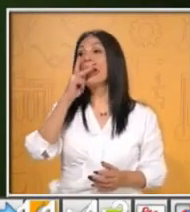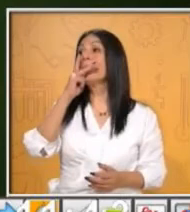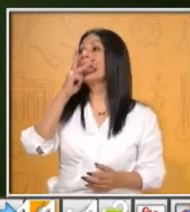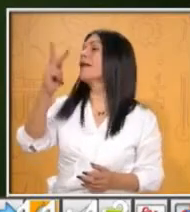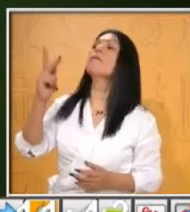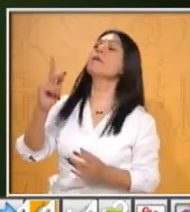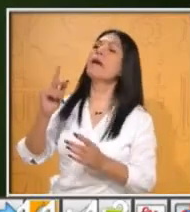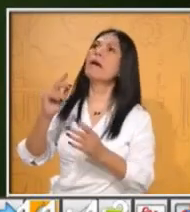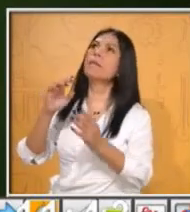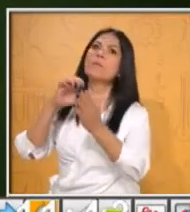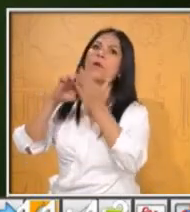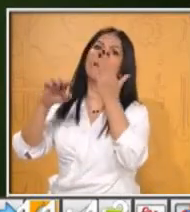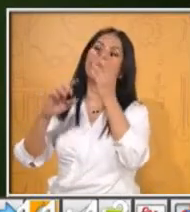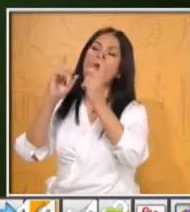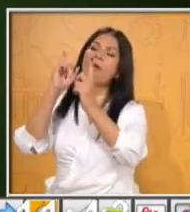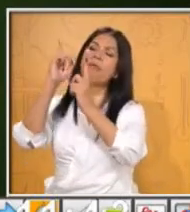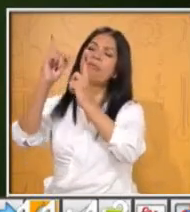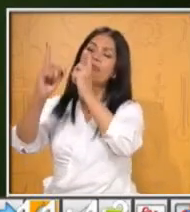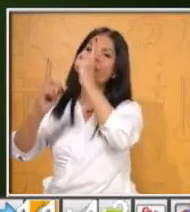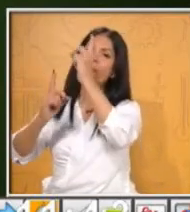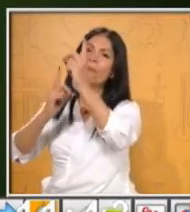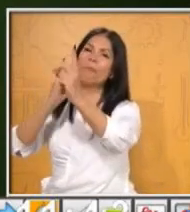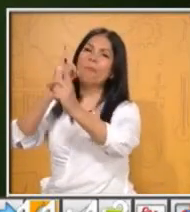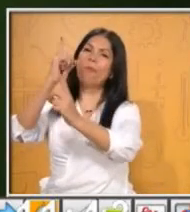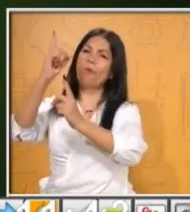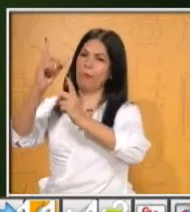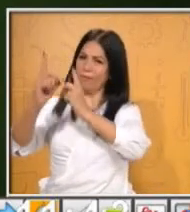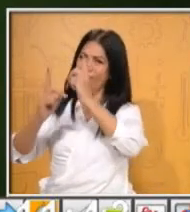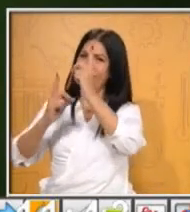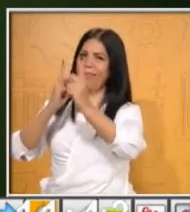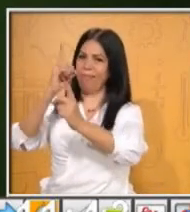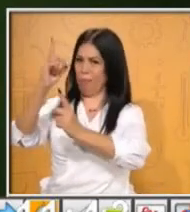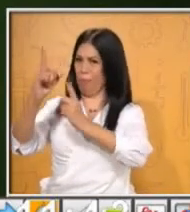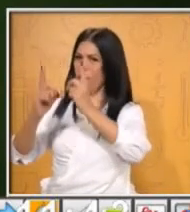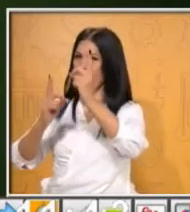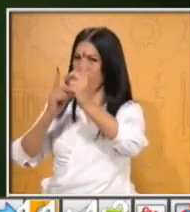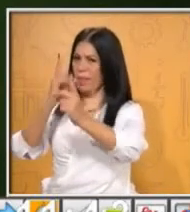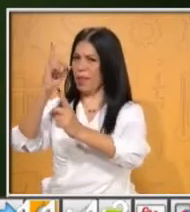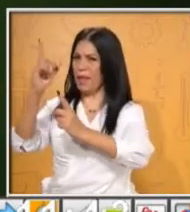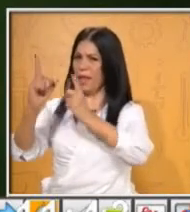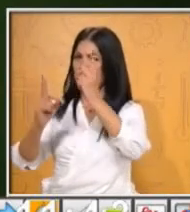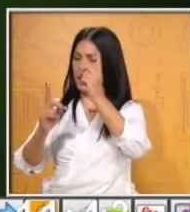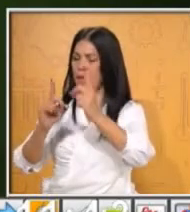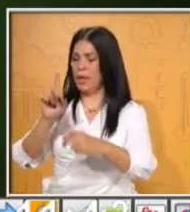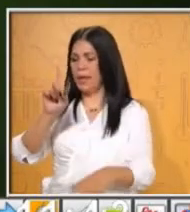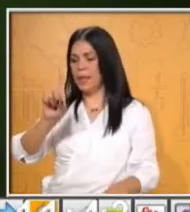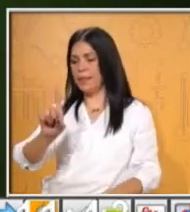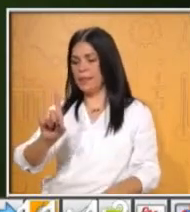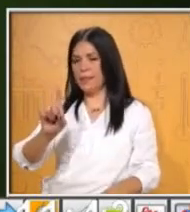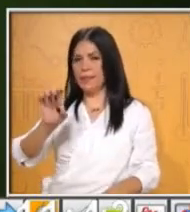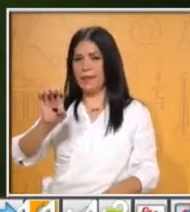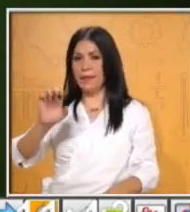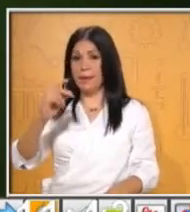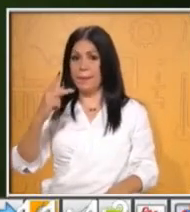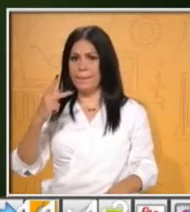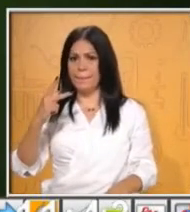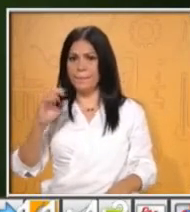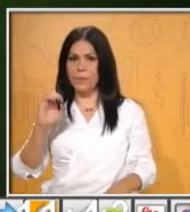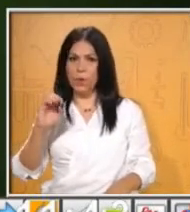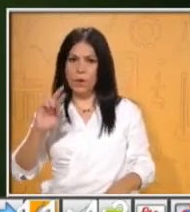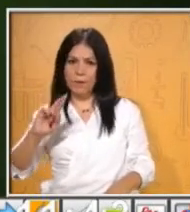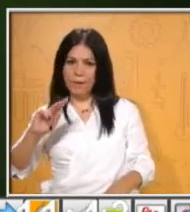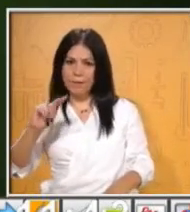podemos derivar una familia léxica. Que comparten en común el mismo